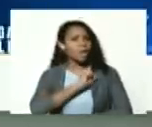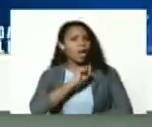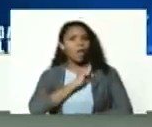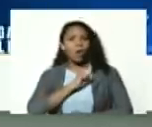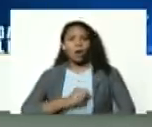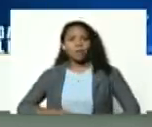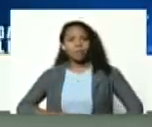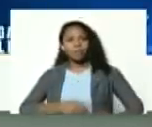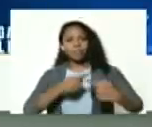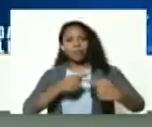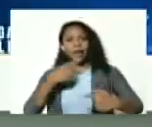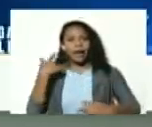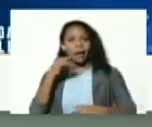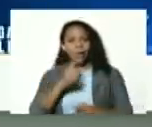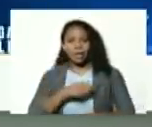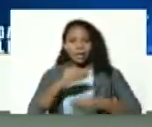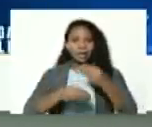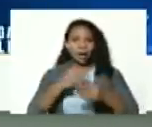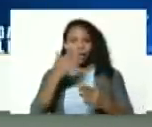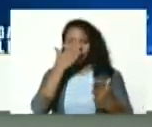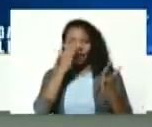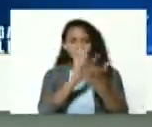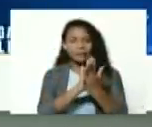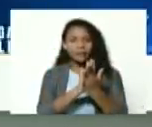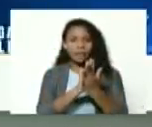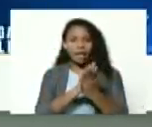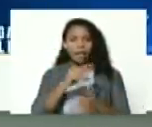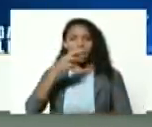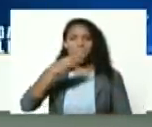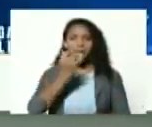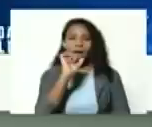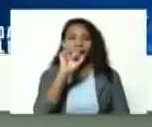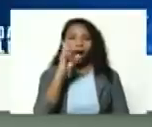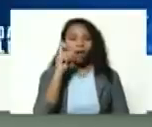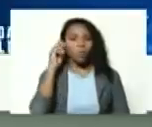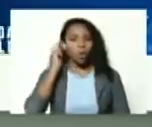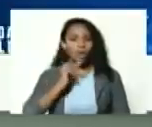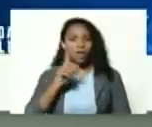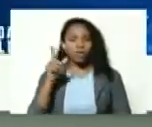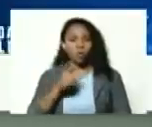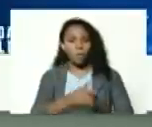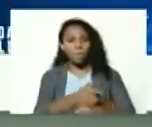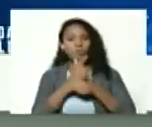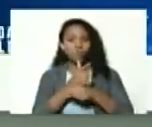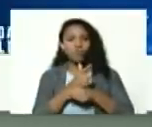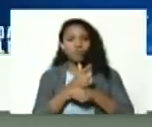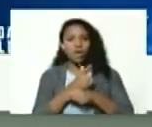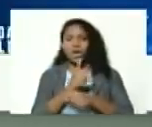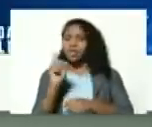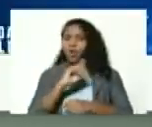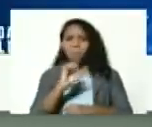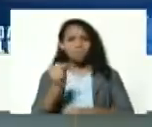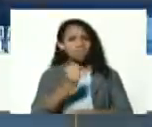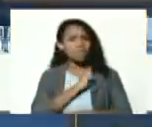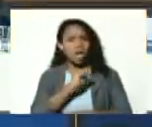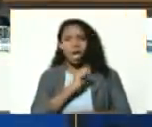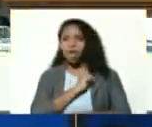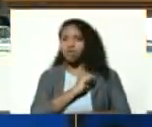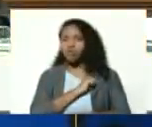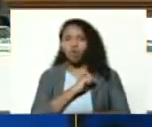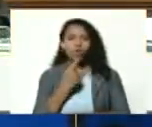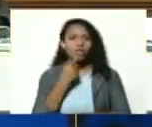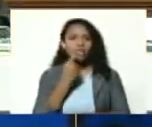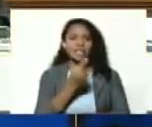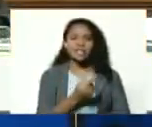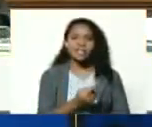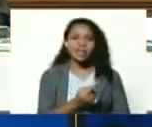contradicciones que llevaron al enfrentamiento de Piar con Bolívar y a su fusilamiento y no le tengamos miedo a decir